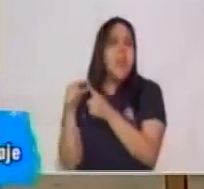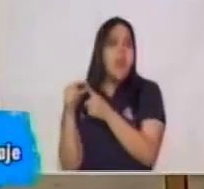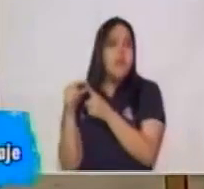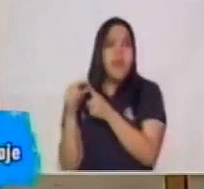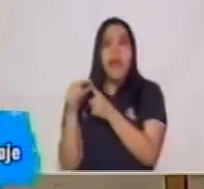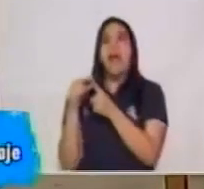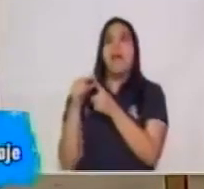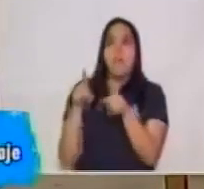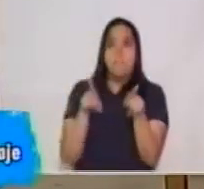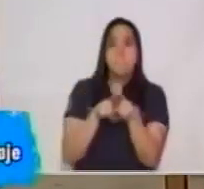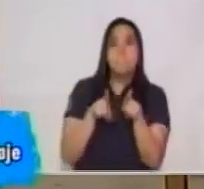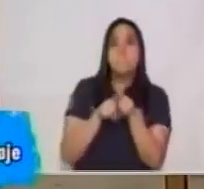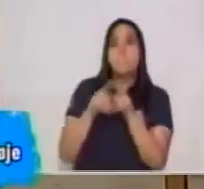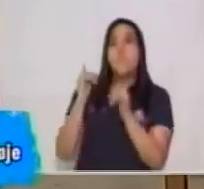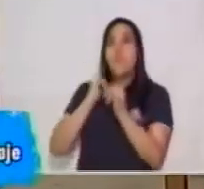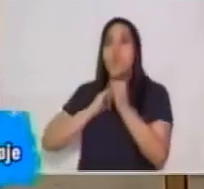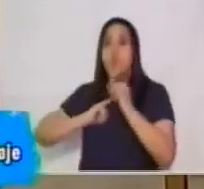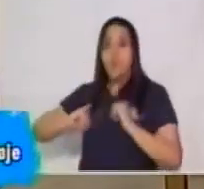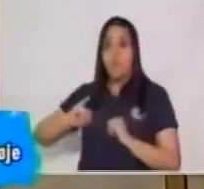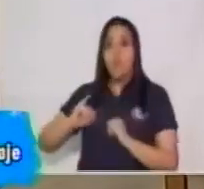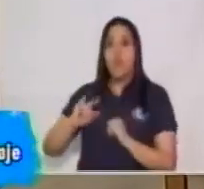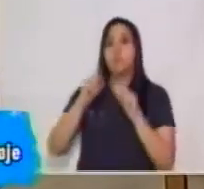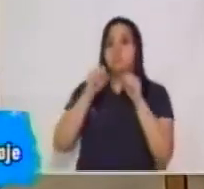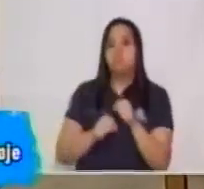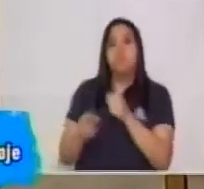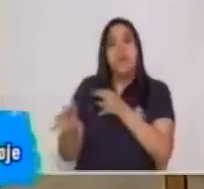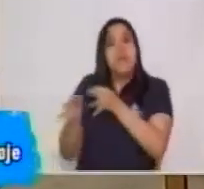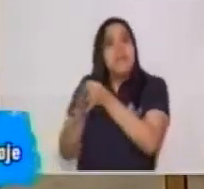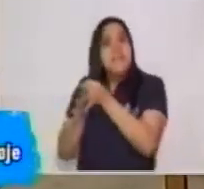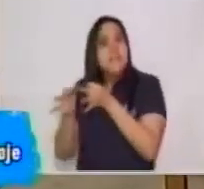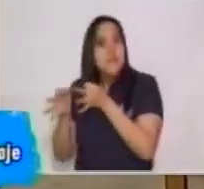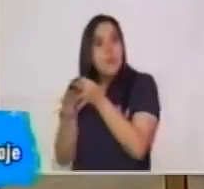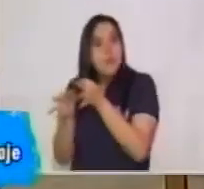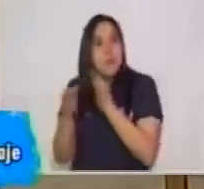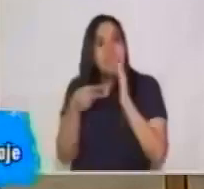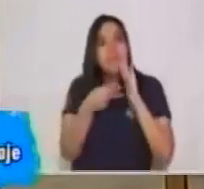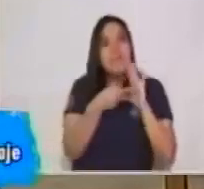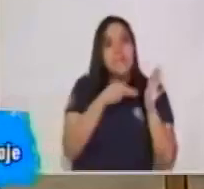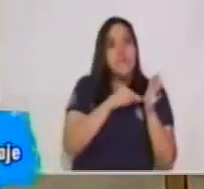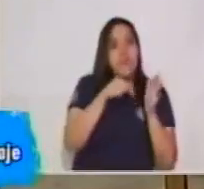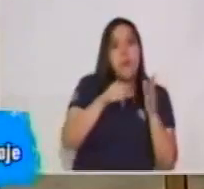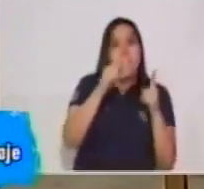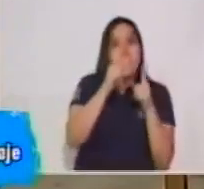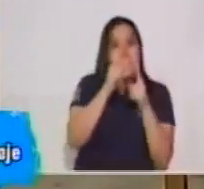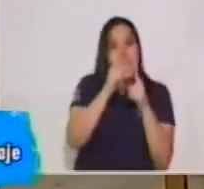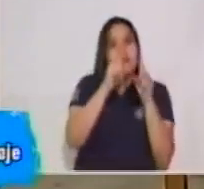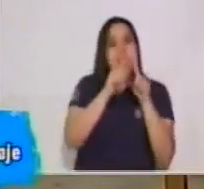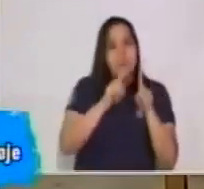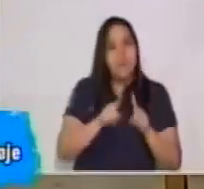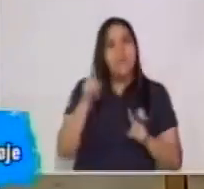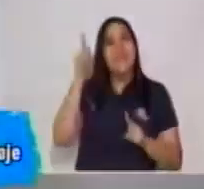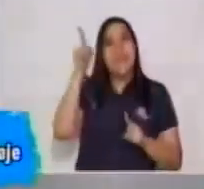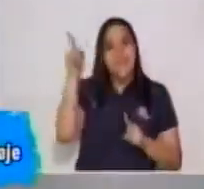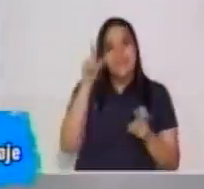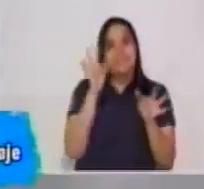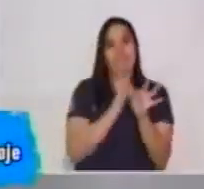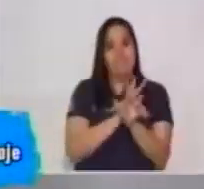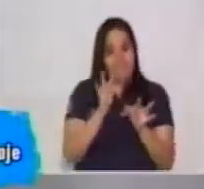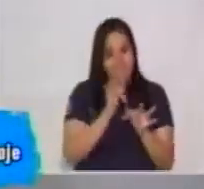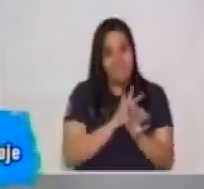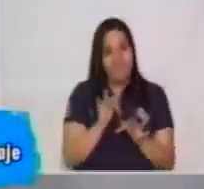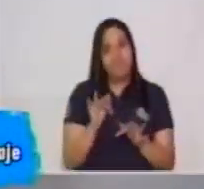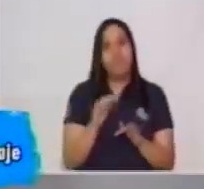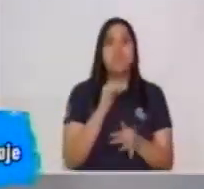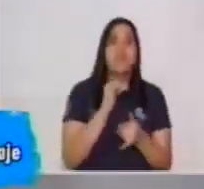mismas palabras, alguien te va a explicar o el diccionario te va a explicar qué significa esa palabra. Esta es esa función. Y por